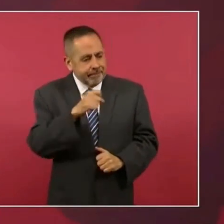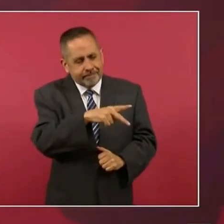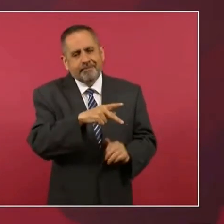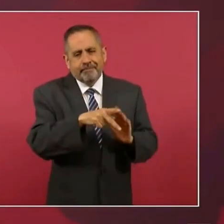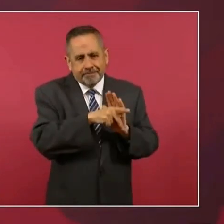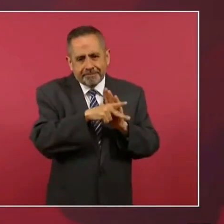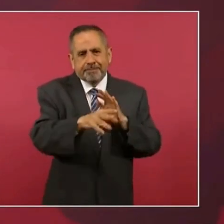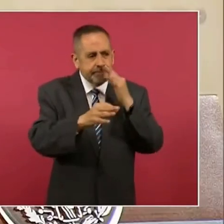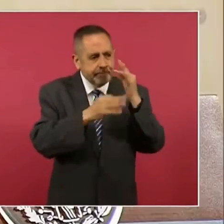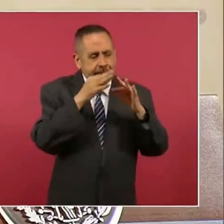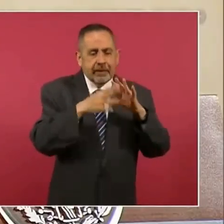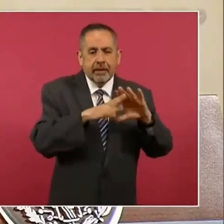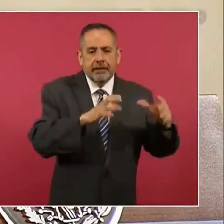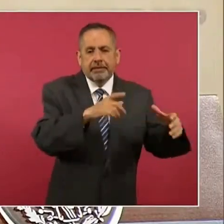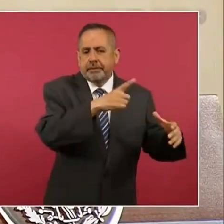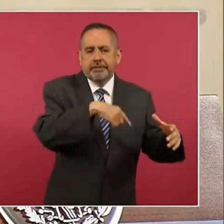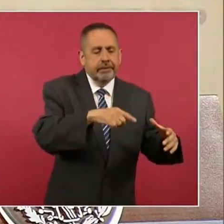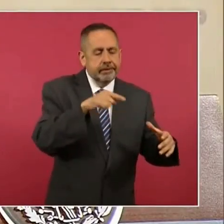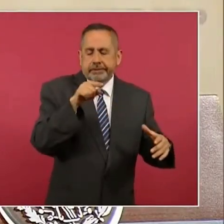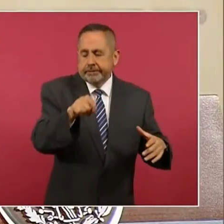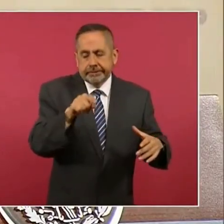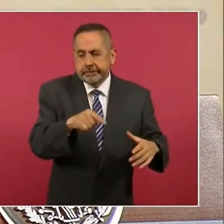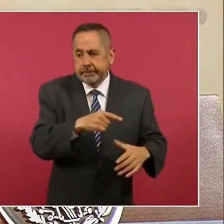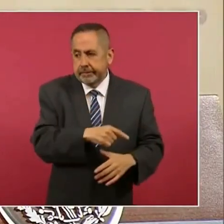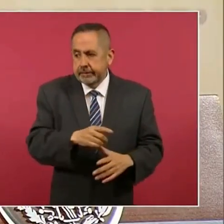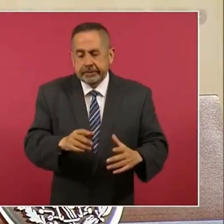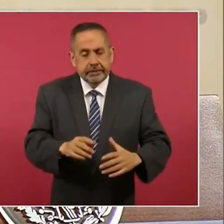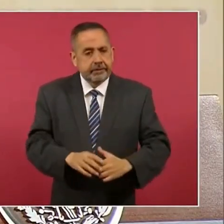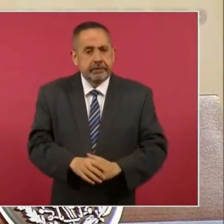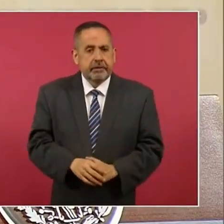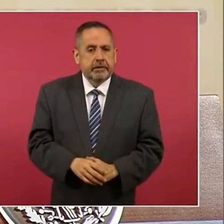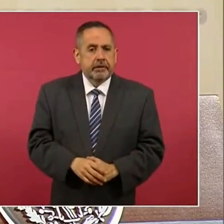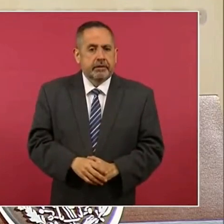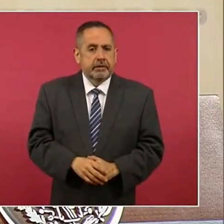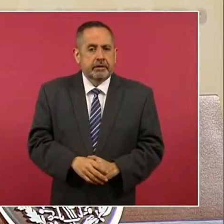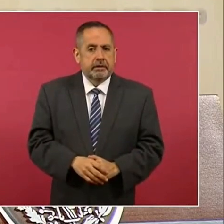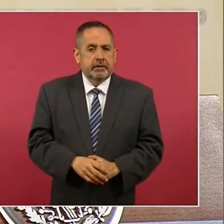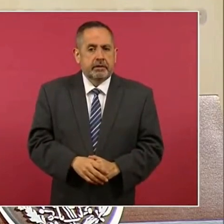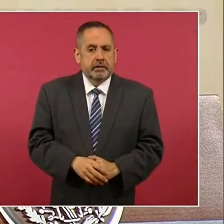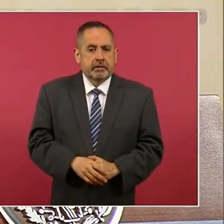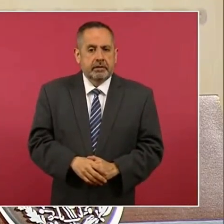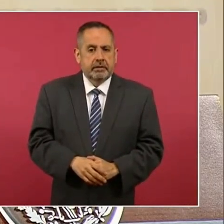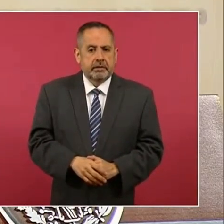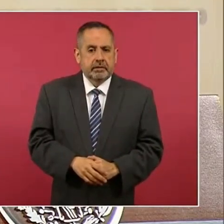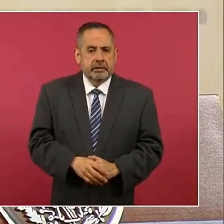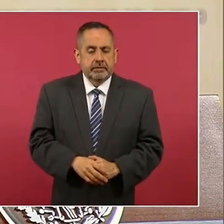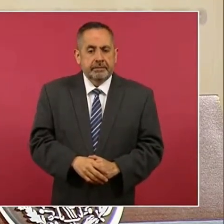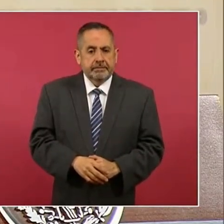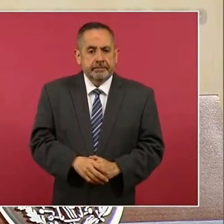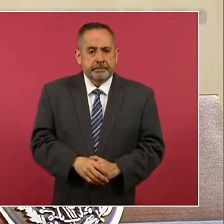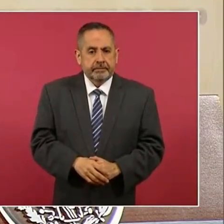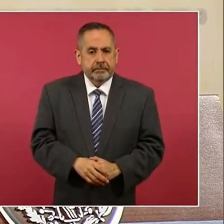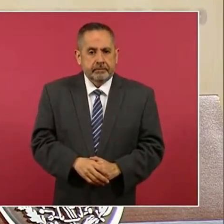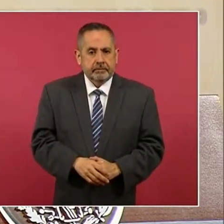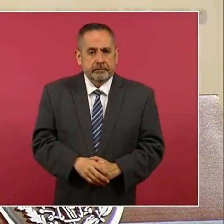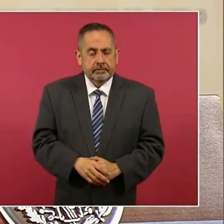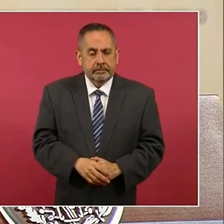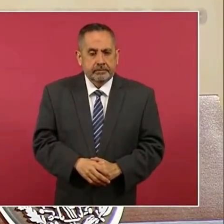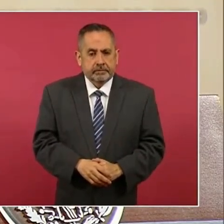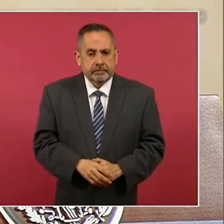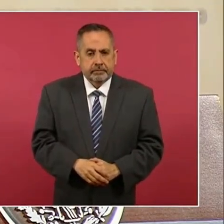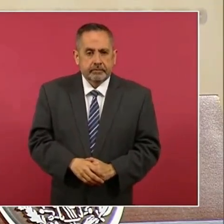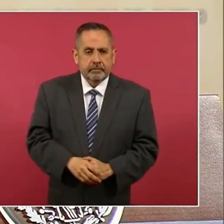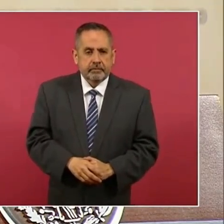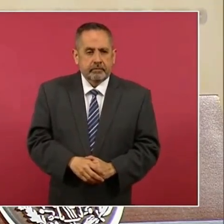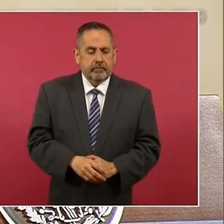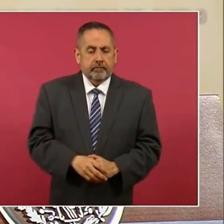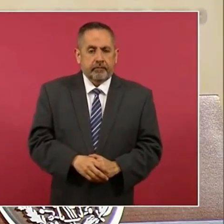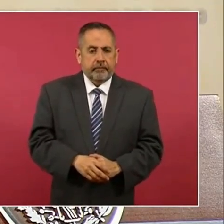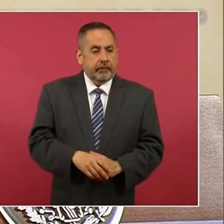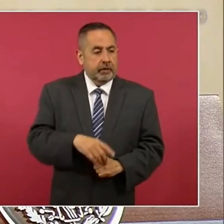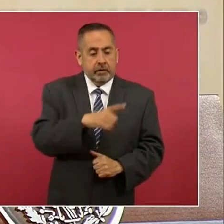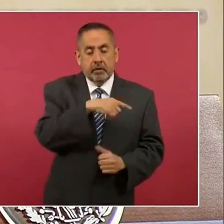dependen